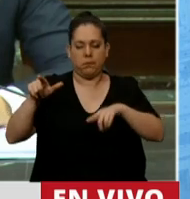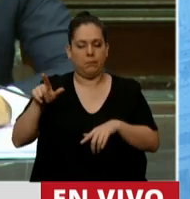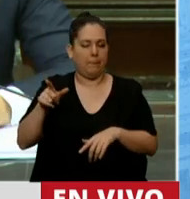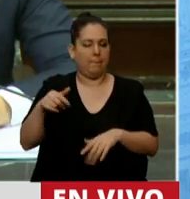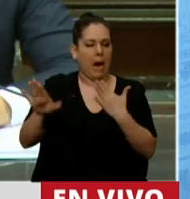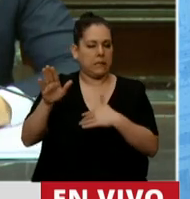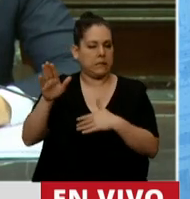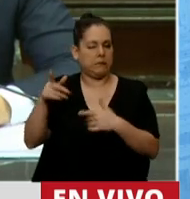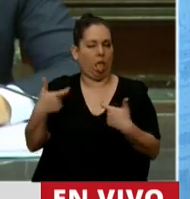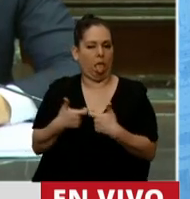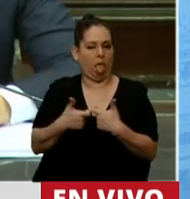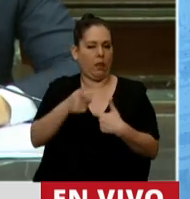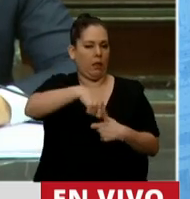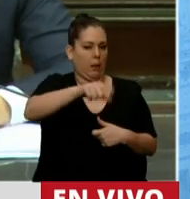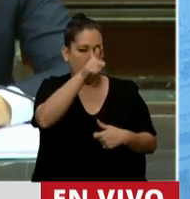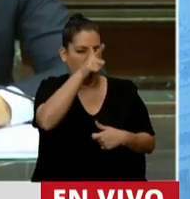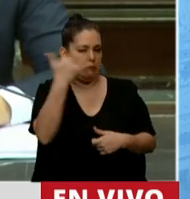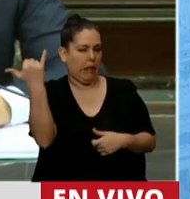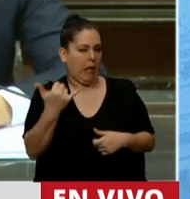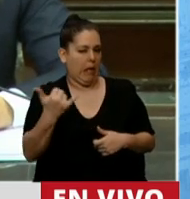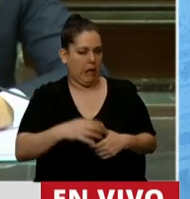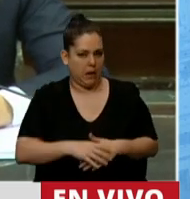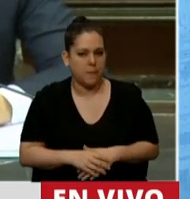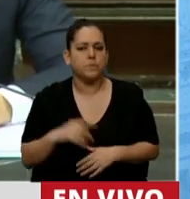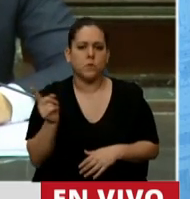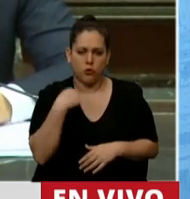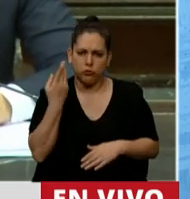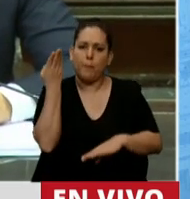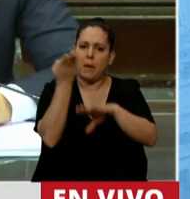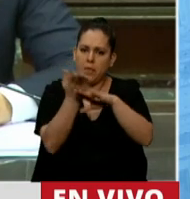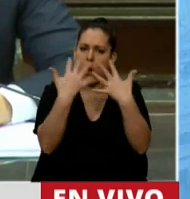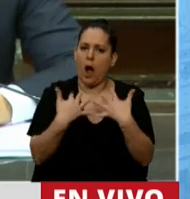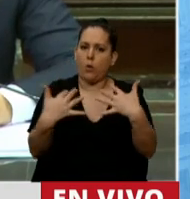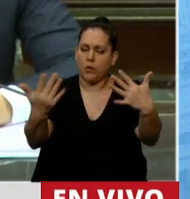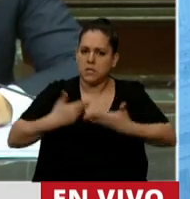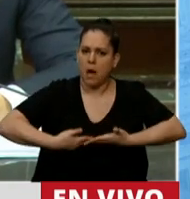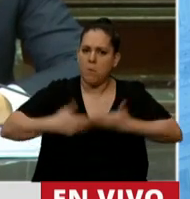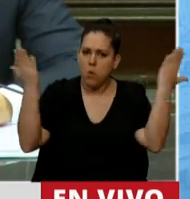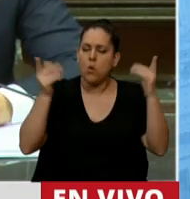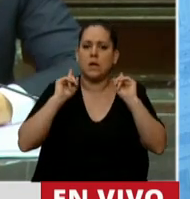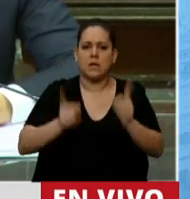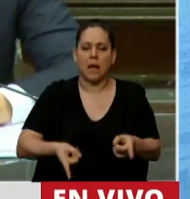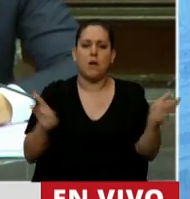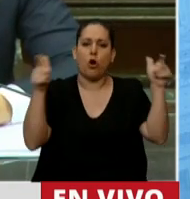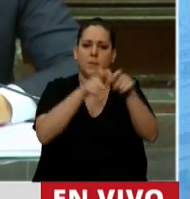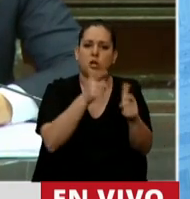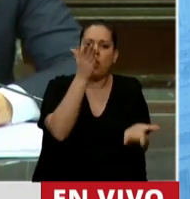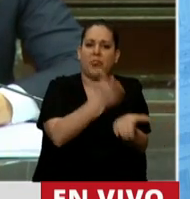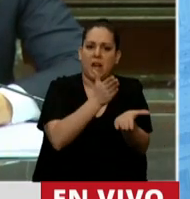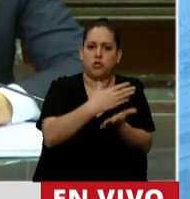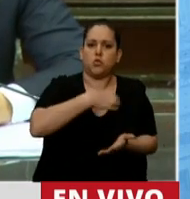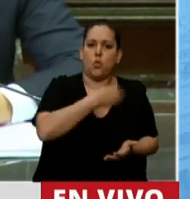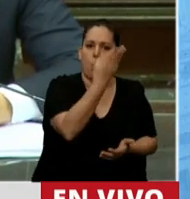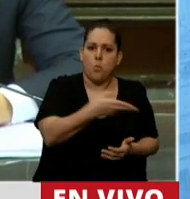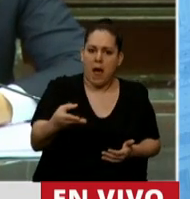nosotros hemos hecho una audiencia pública, hemos solicitado inclusive que la Comisión de Derechos Humanos de este Congreso reciba a los familiares y no hemos